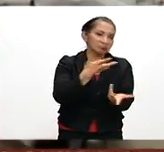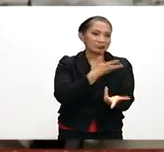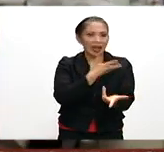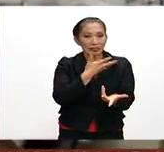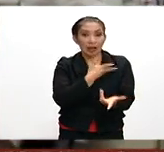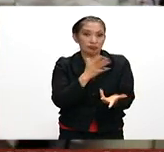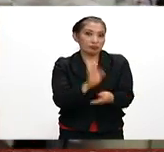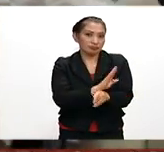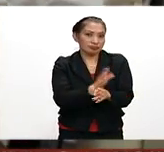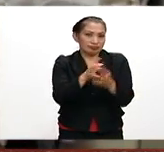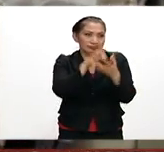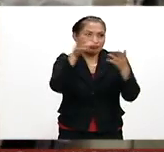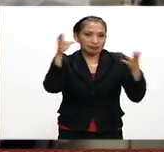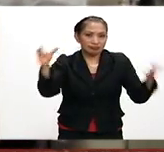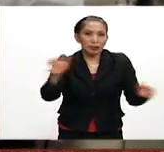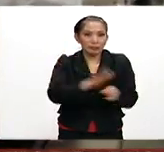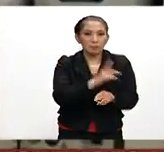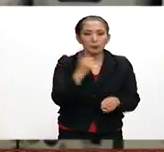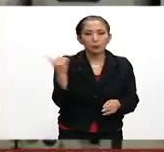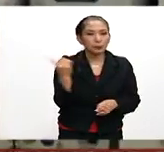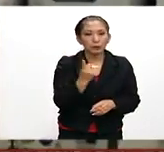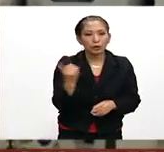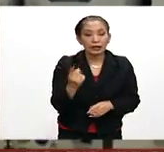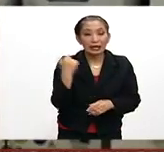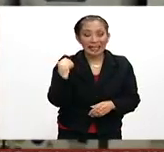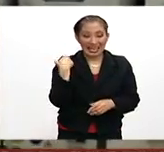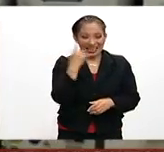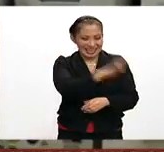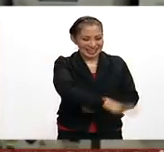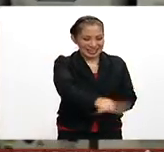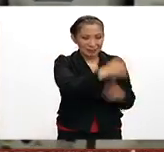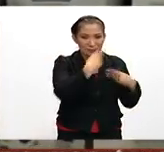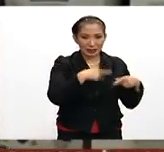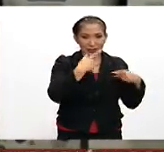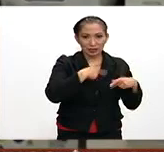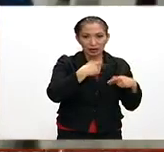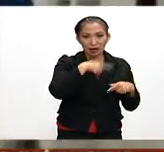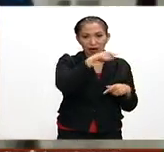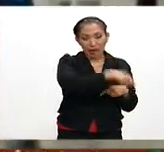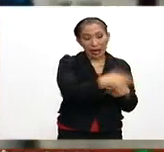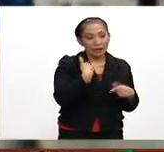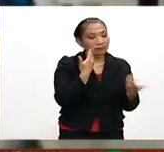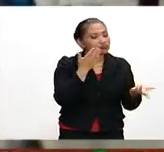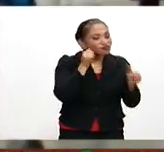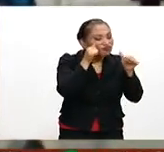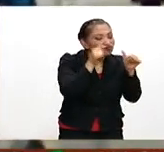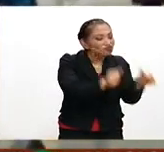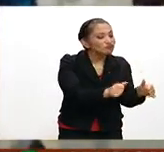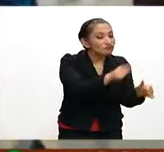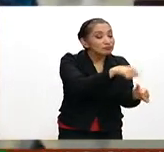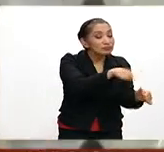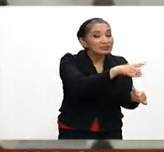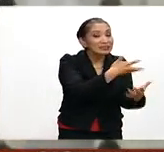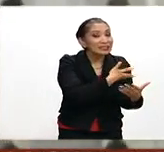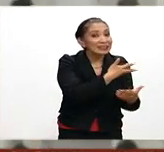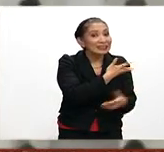gran ventaja, ya que dentro de la población de destino, pues tenemos básicamente